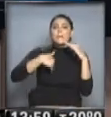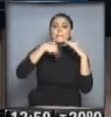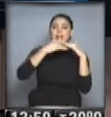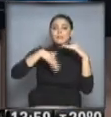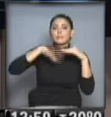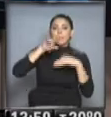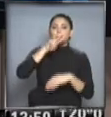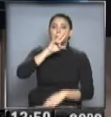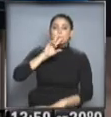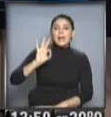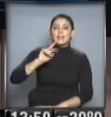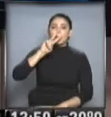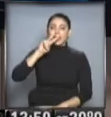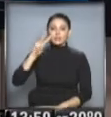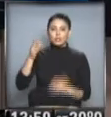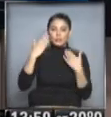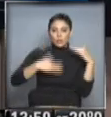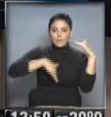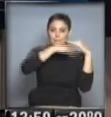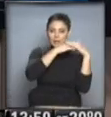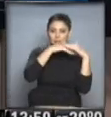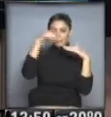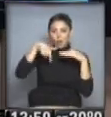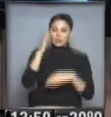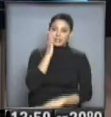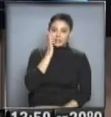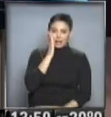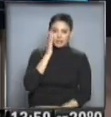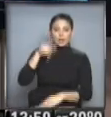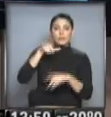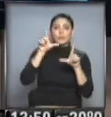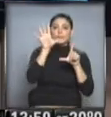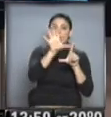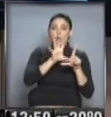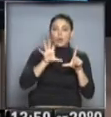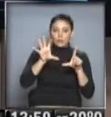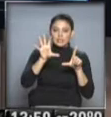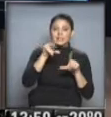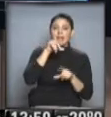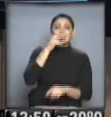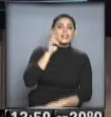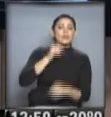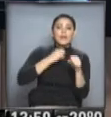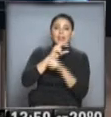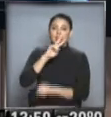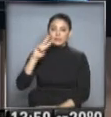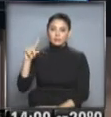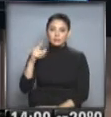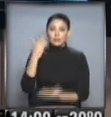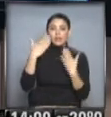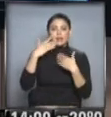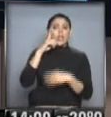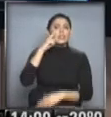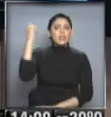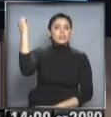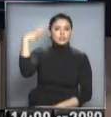por lo tanto, entre 20 y 22 grados las temperaturas máximas en la tarde de hoy. Y en la región de Cuyo, 19 a 21 grados, la temperatura máxima con un día